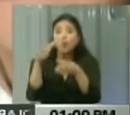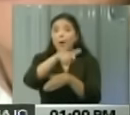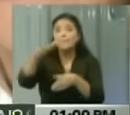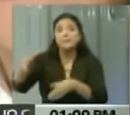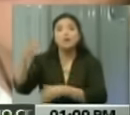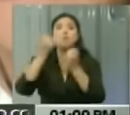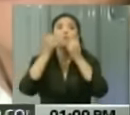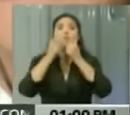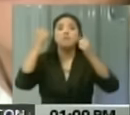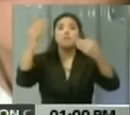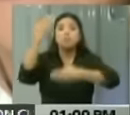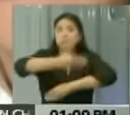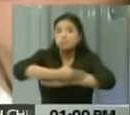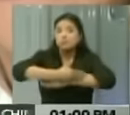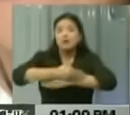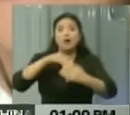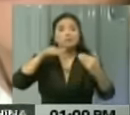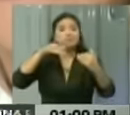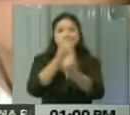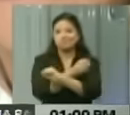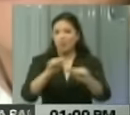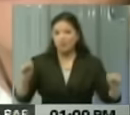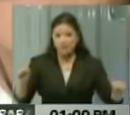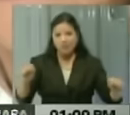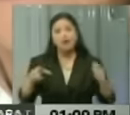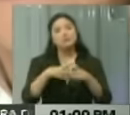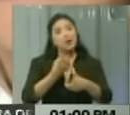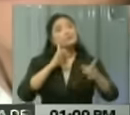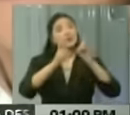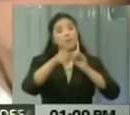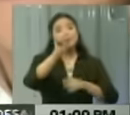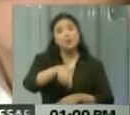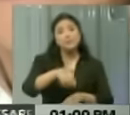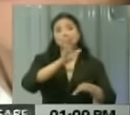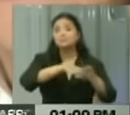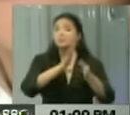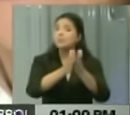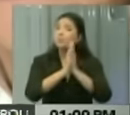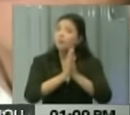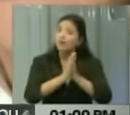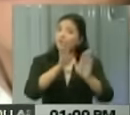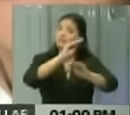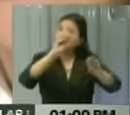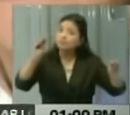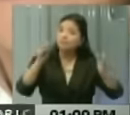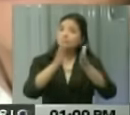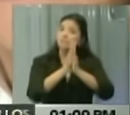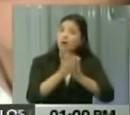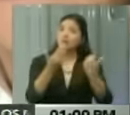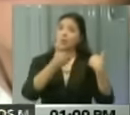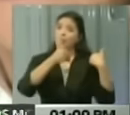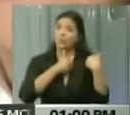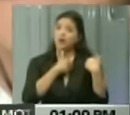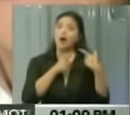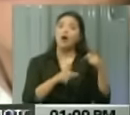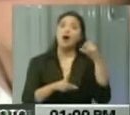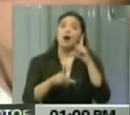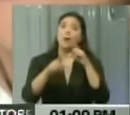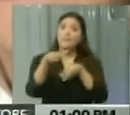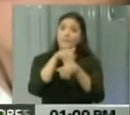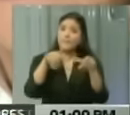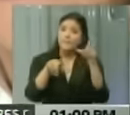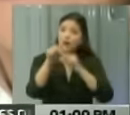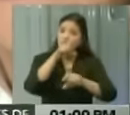interrumpen el libre acceso, el derecho al libre tránsito, y pues el llamado era también a la responsabilidad a quienes a través de las redes sociales